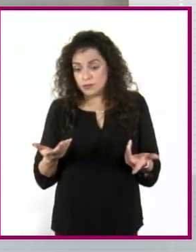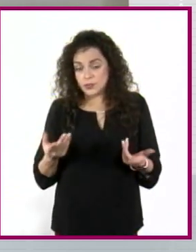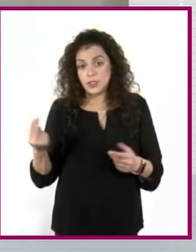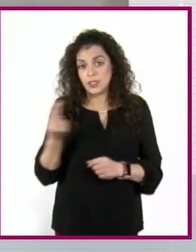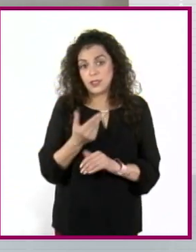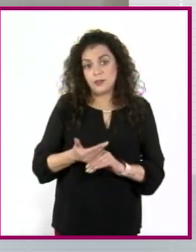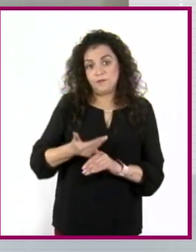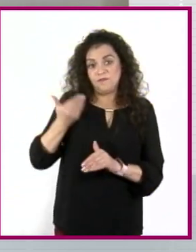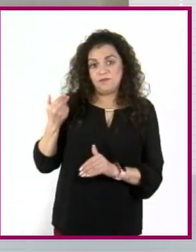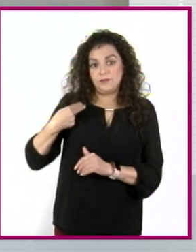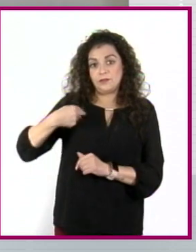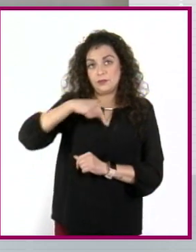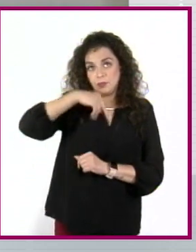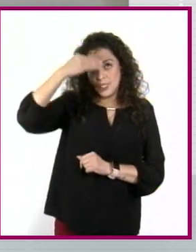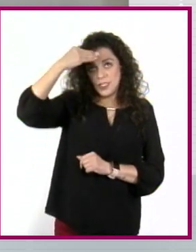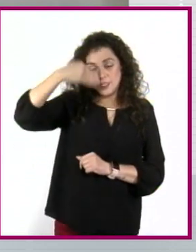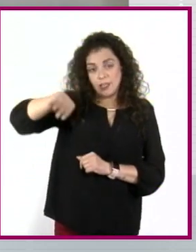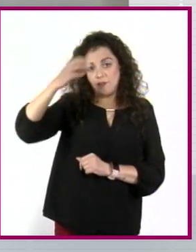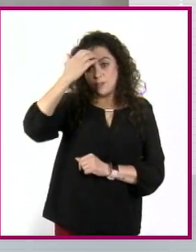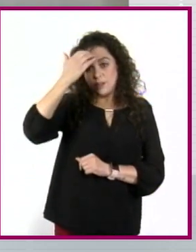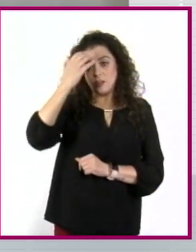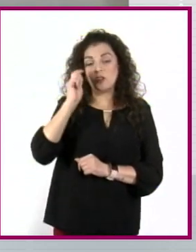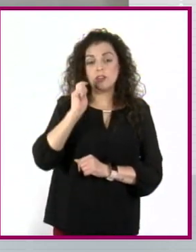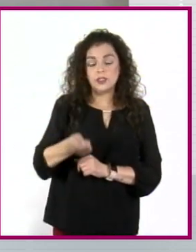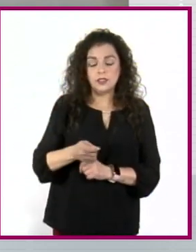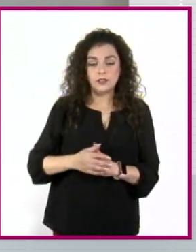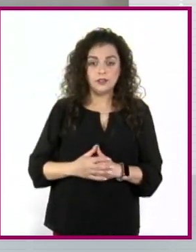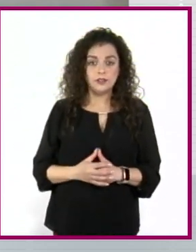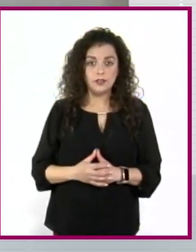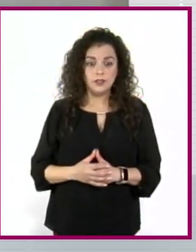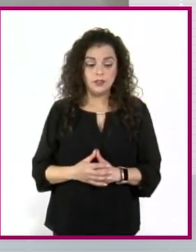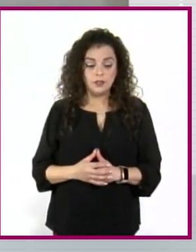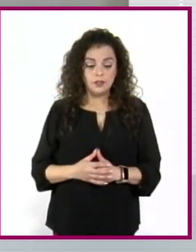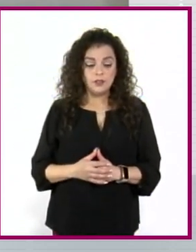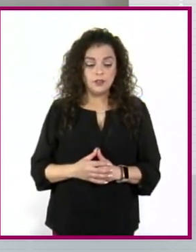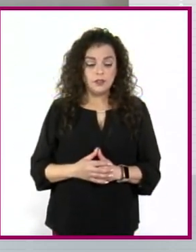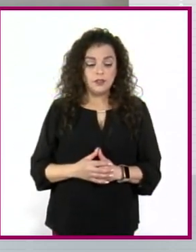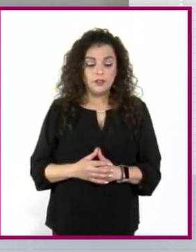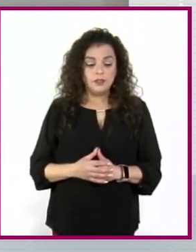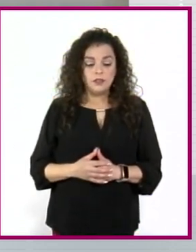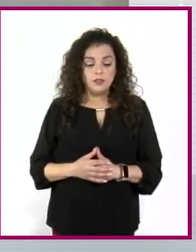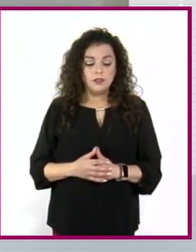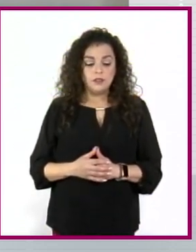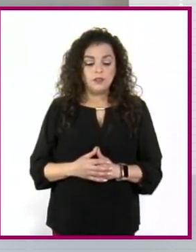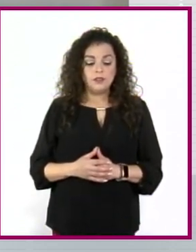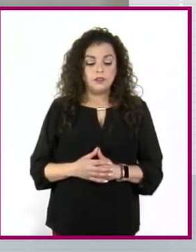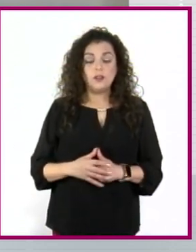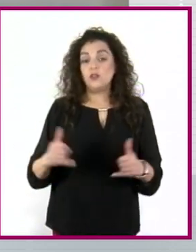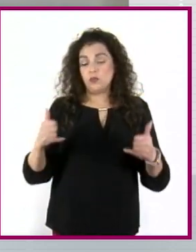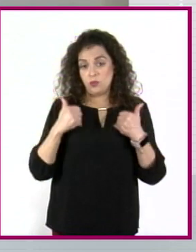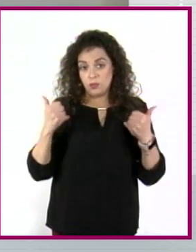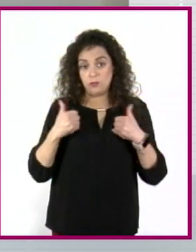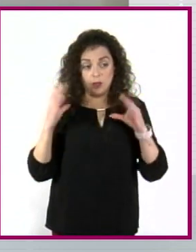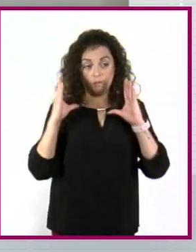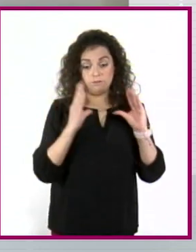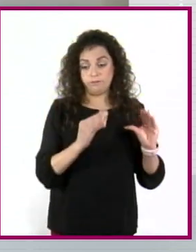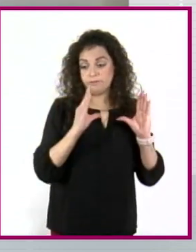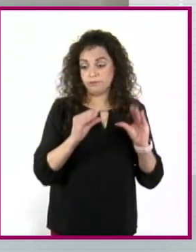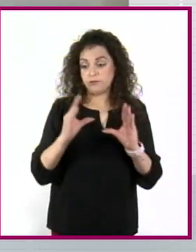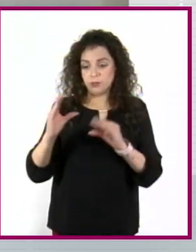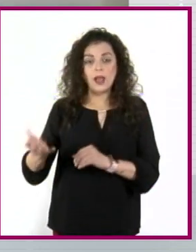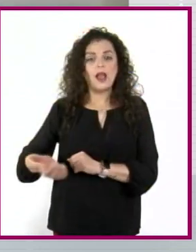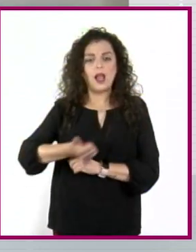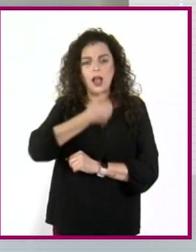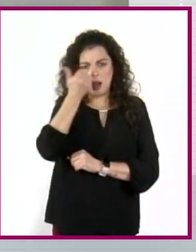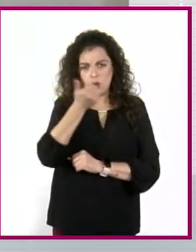cuenta que lo que estamos tratando es de educar muchachos, estudiantes,